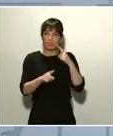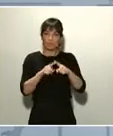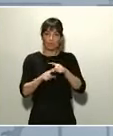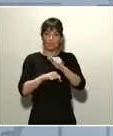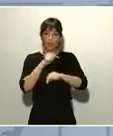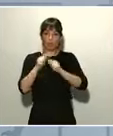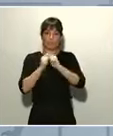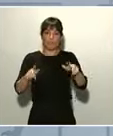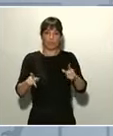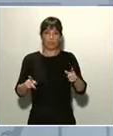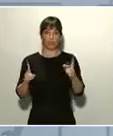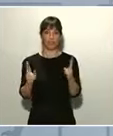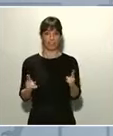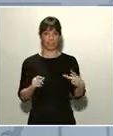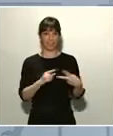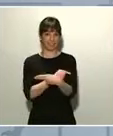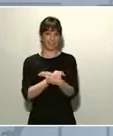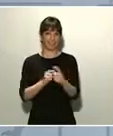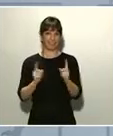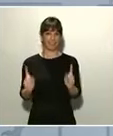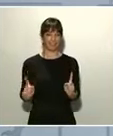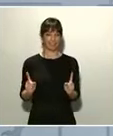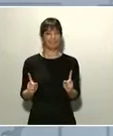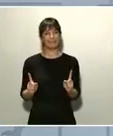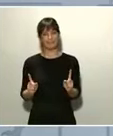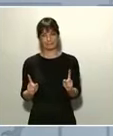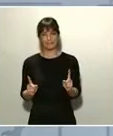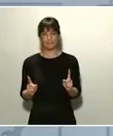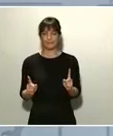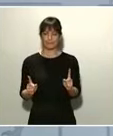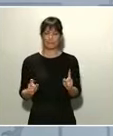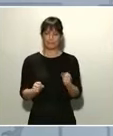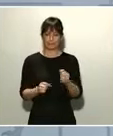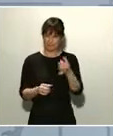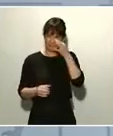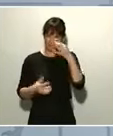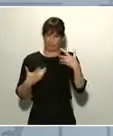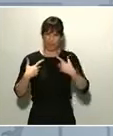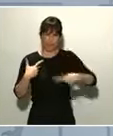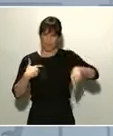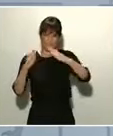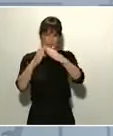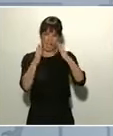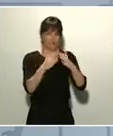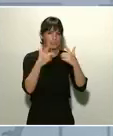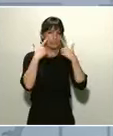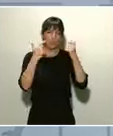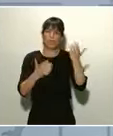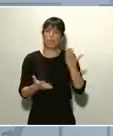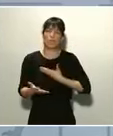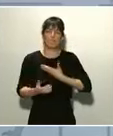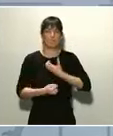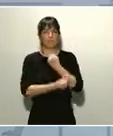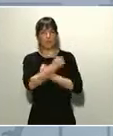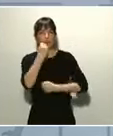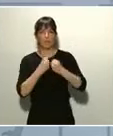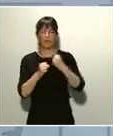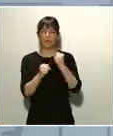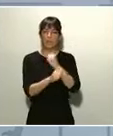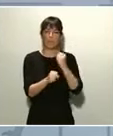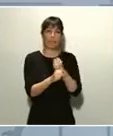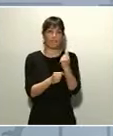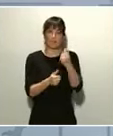provocado, desgraciadamente lo estáis sufriendo en vuestras casas, un golpe económico laboral y financiero sin precedentes.